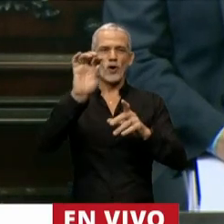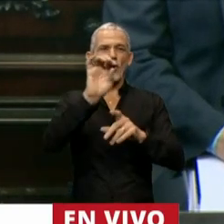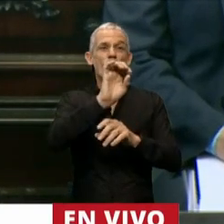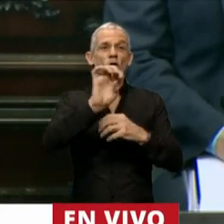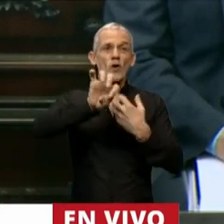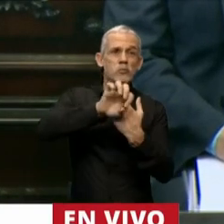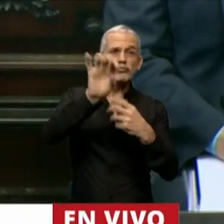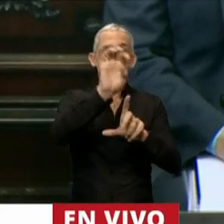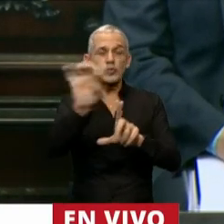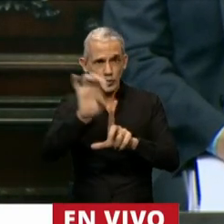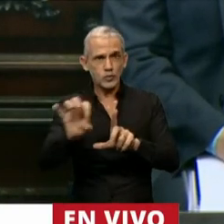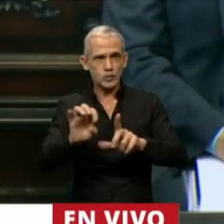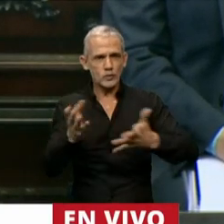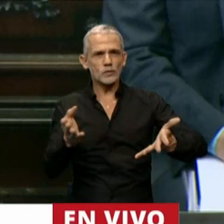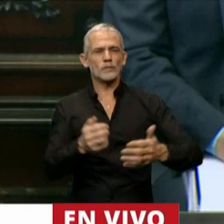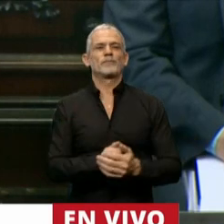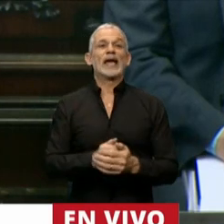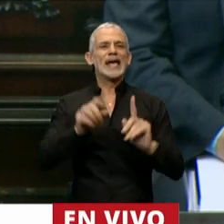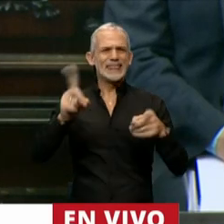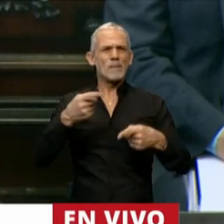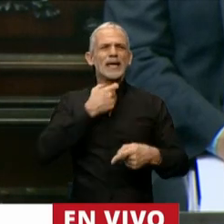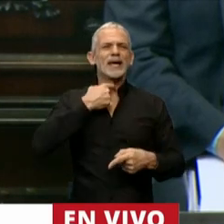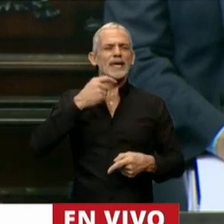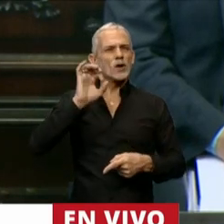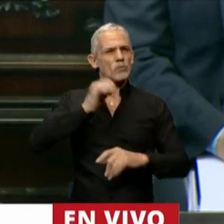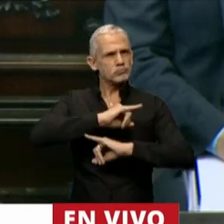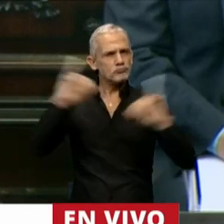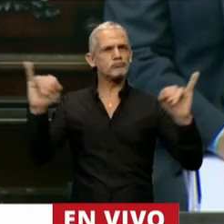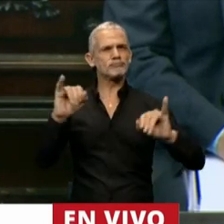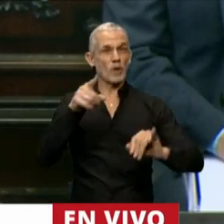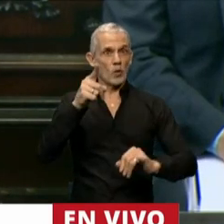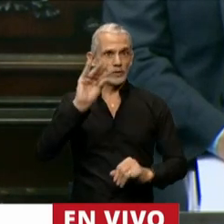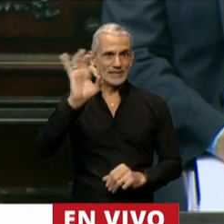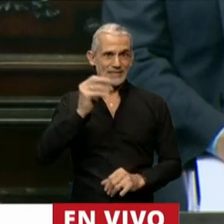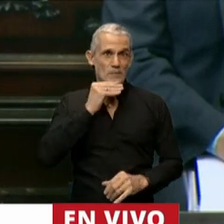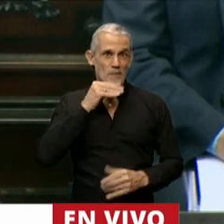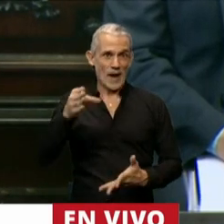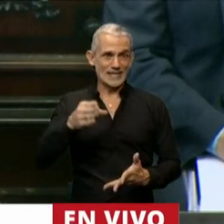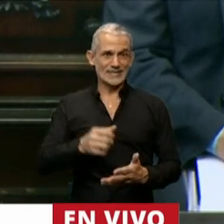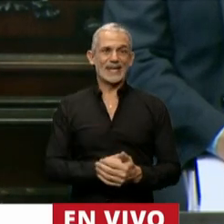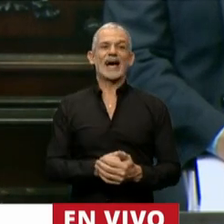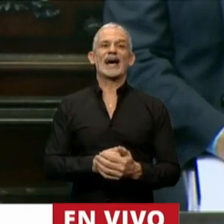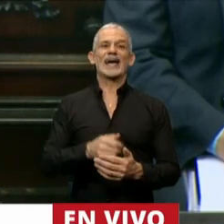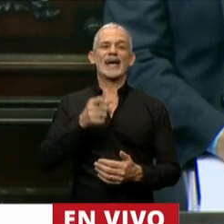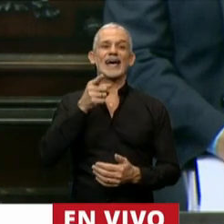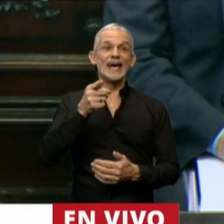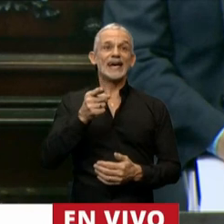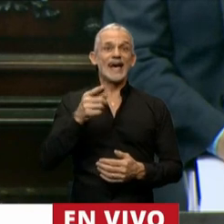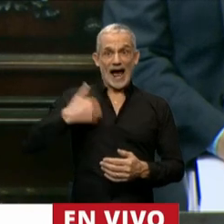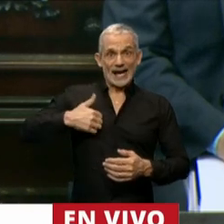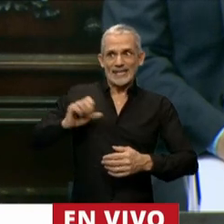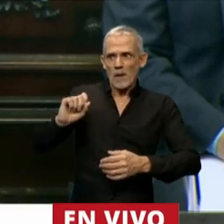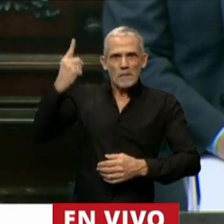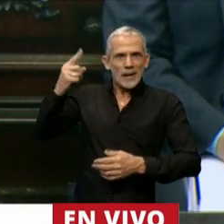Y quiero que sepa, señor presidente, también que la Argentina fue de los primeros países